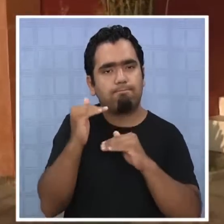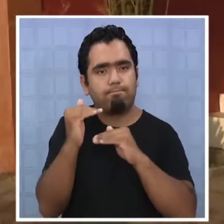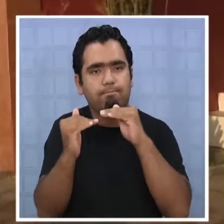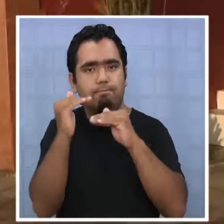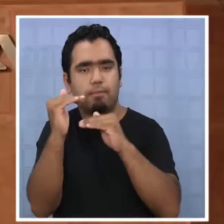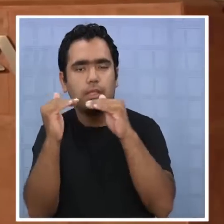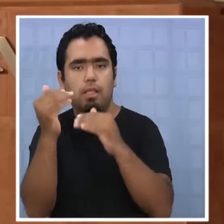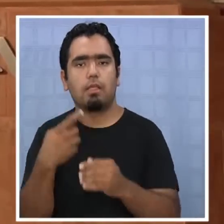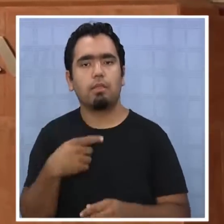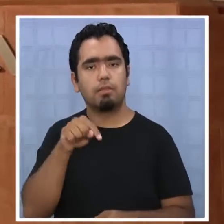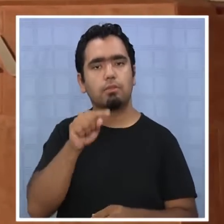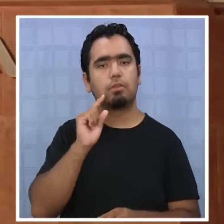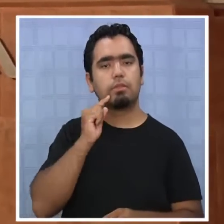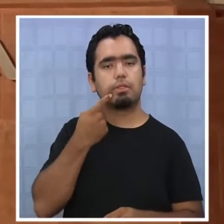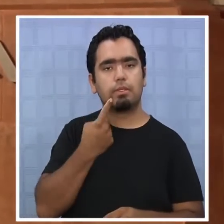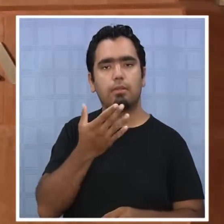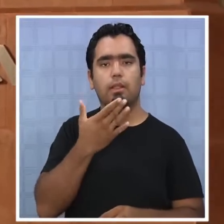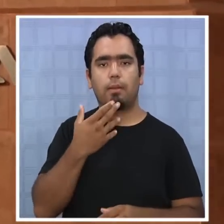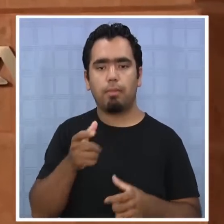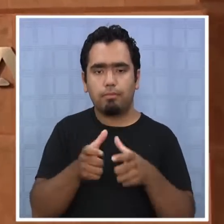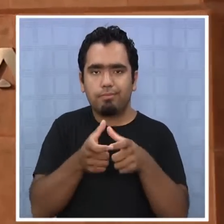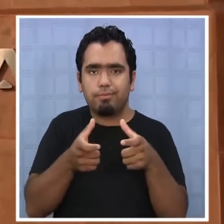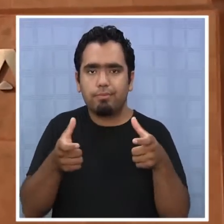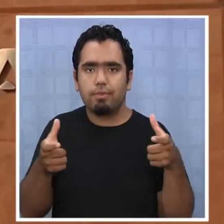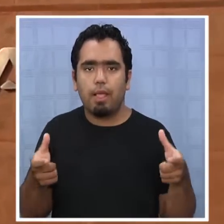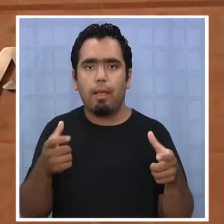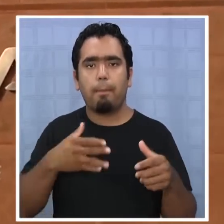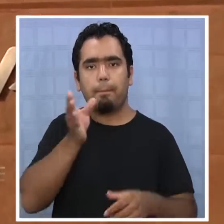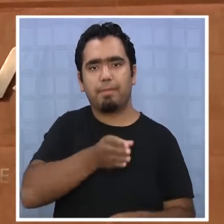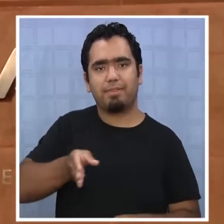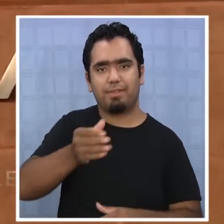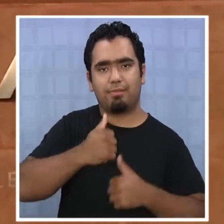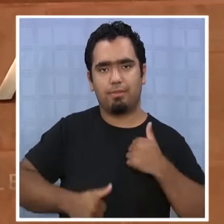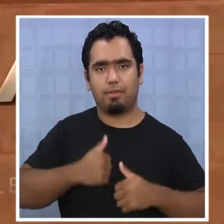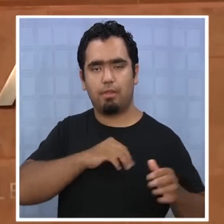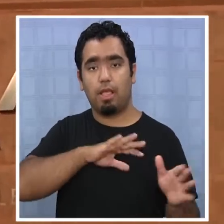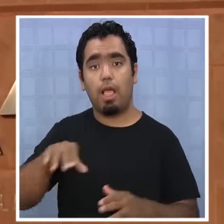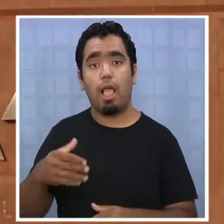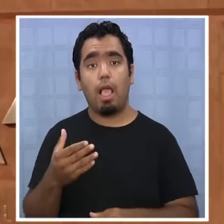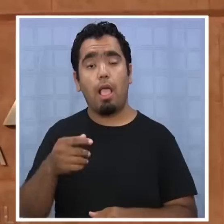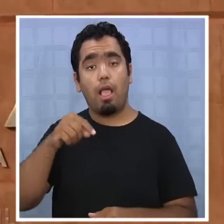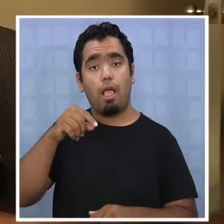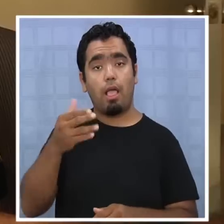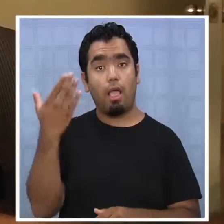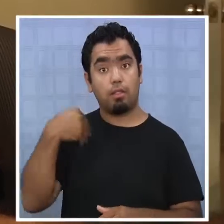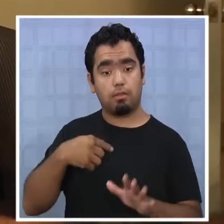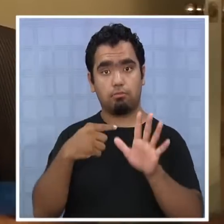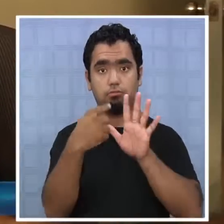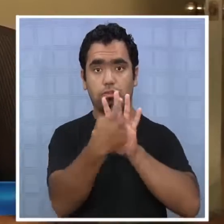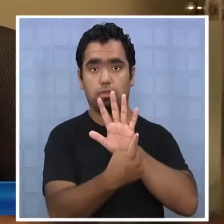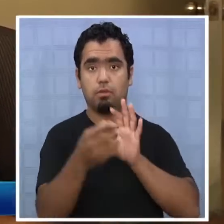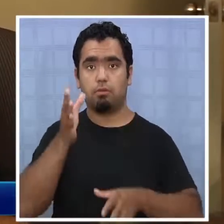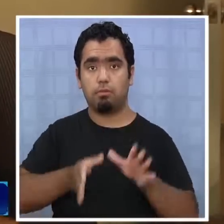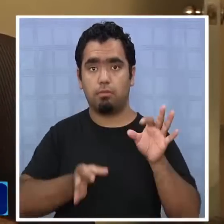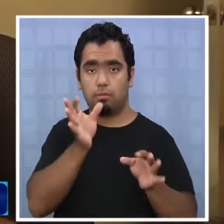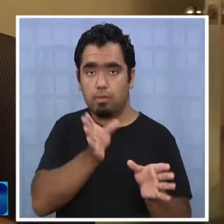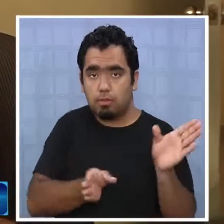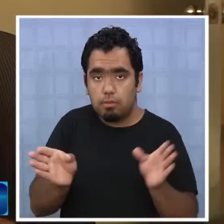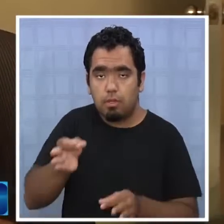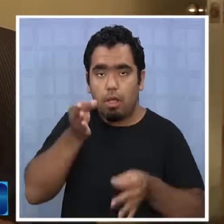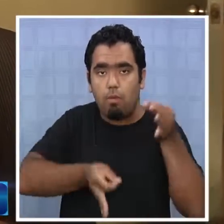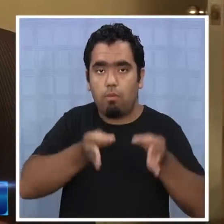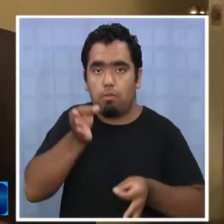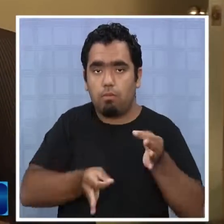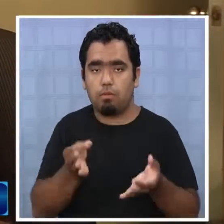implicar un aumento de la dotación del personal. Antiguamente eran 5 jueces en la jurisdicción, hoy día son cerca de 12 fiscales. Pero